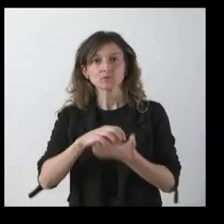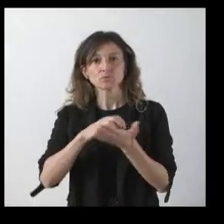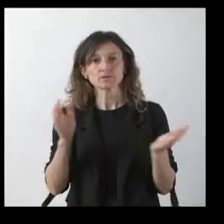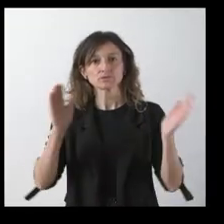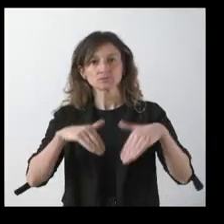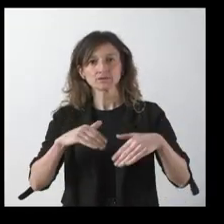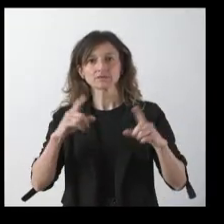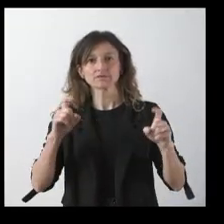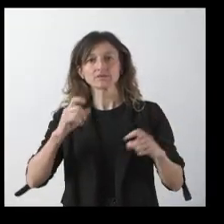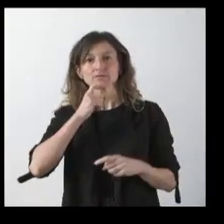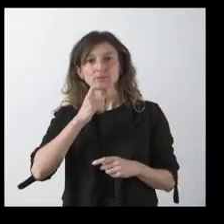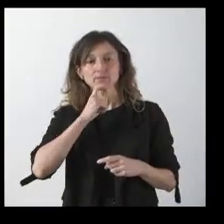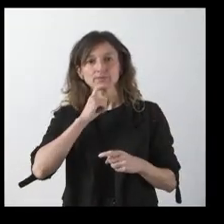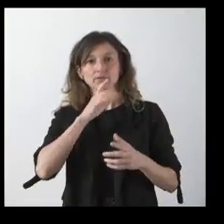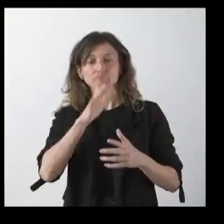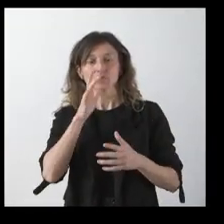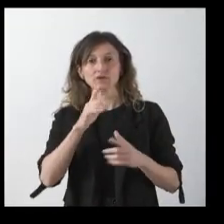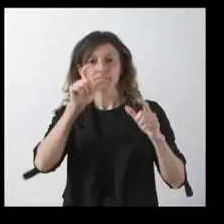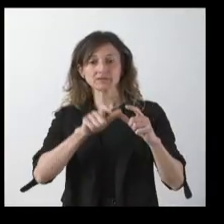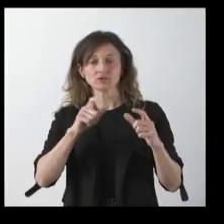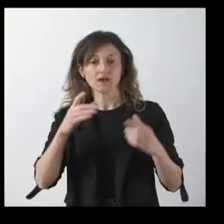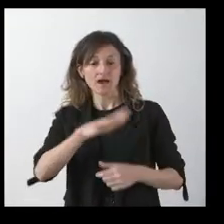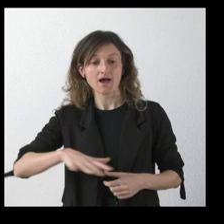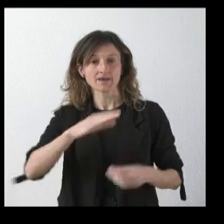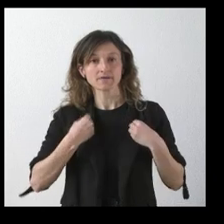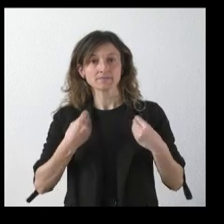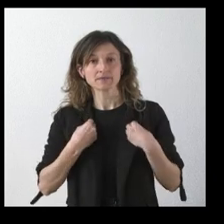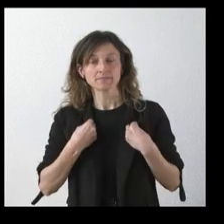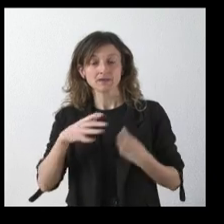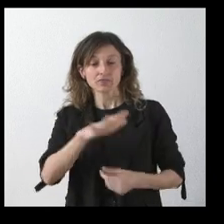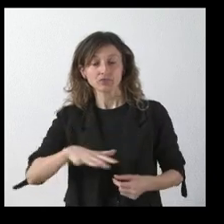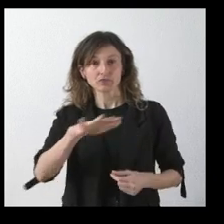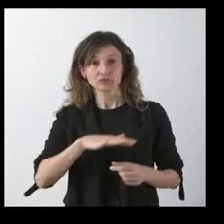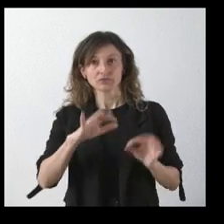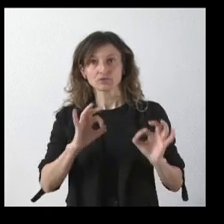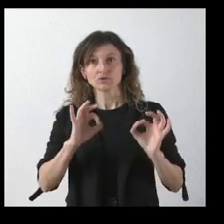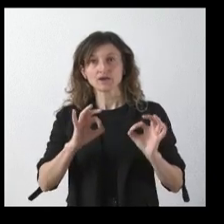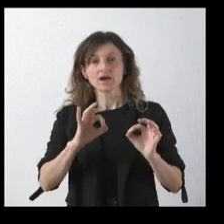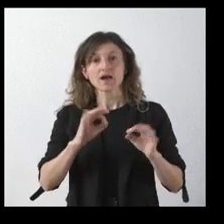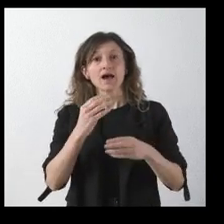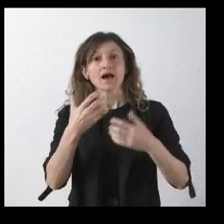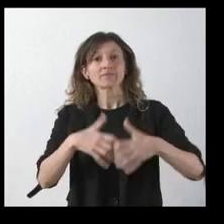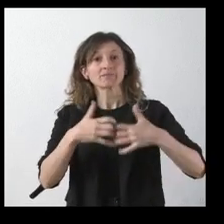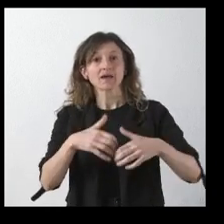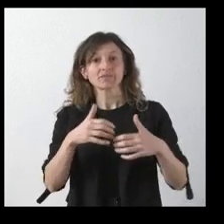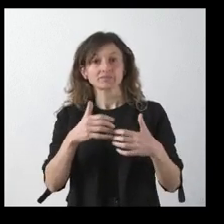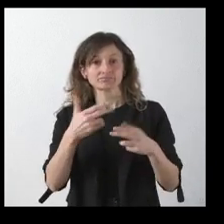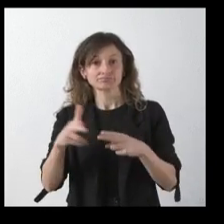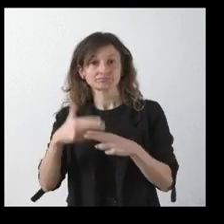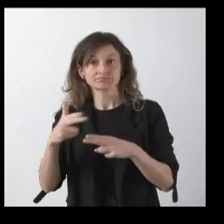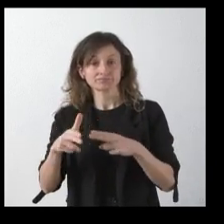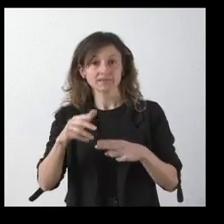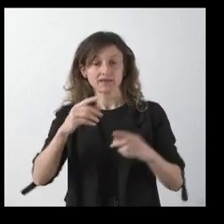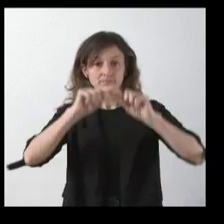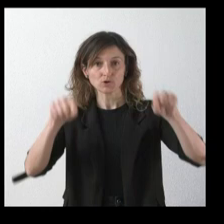servicio indispensable para el mantenimiento de población en esta área, que es de los que, precisamente, más actividad industrial y productiva ofrecen en toda la